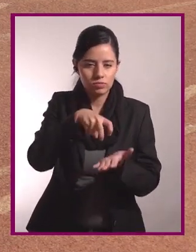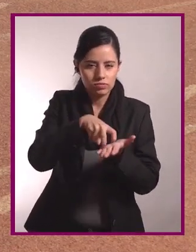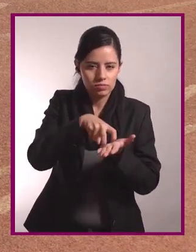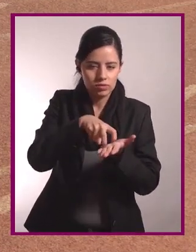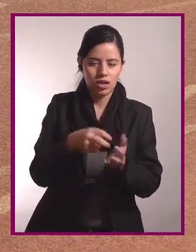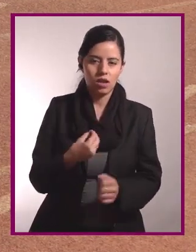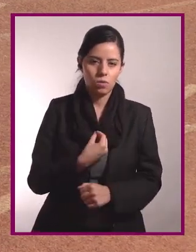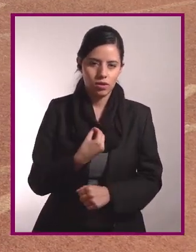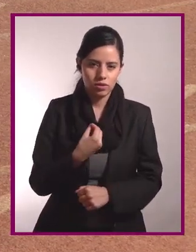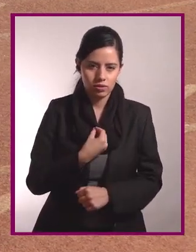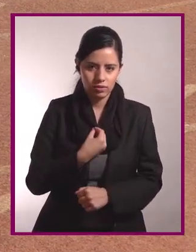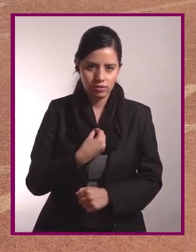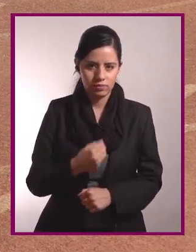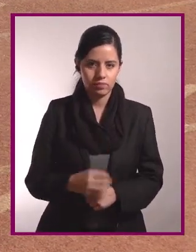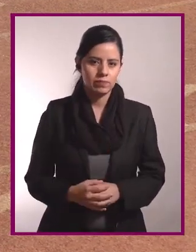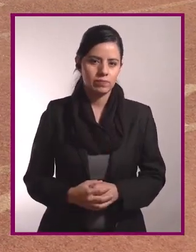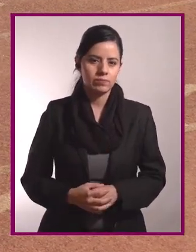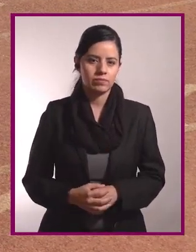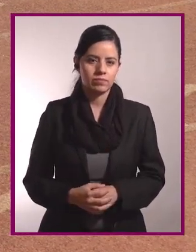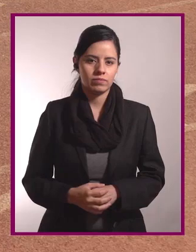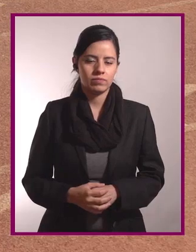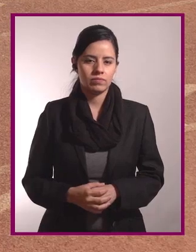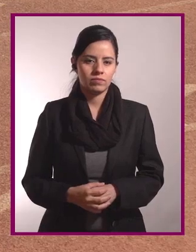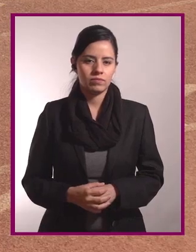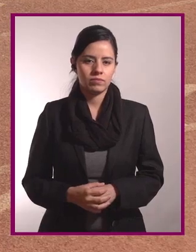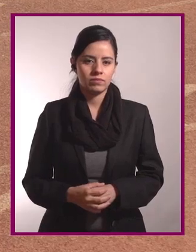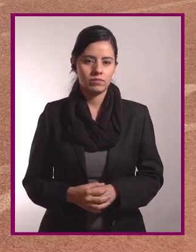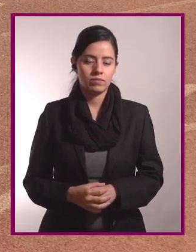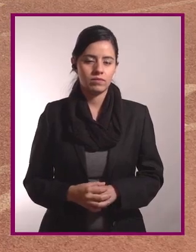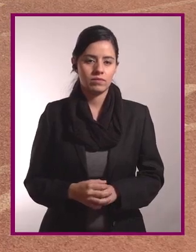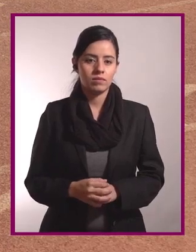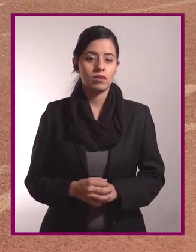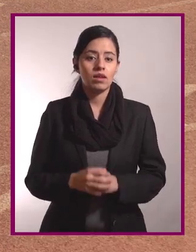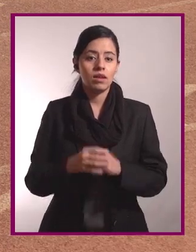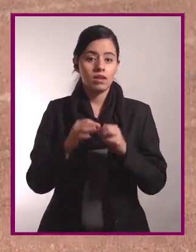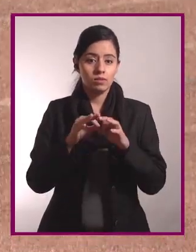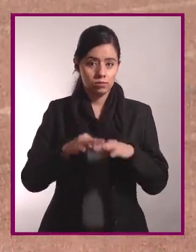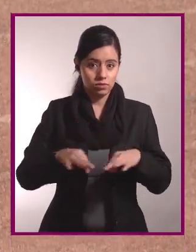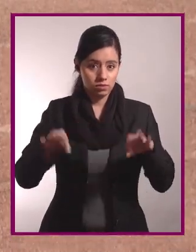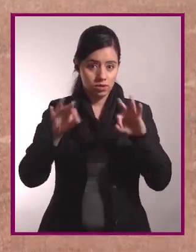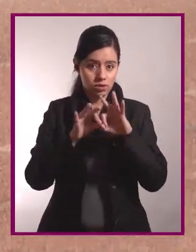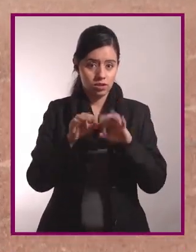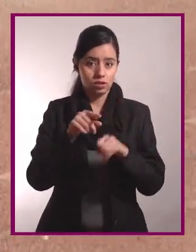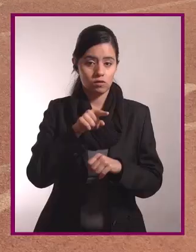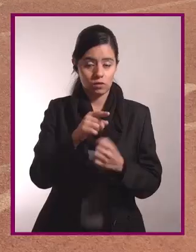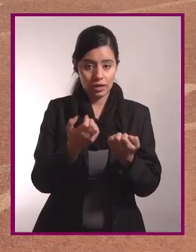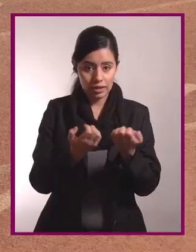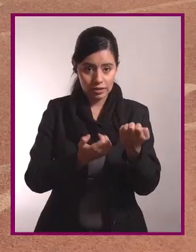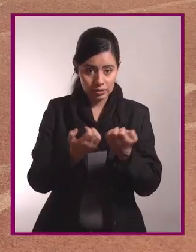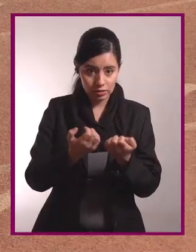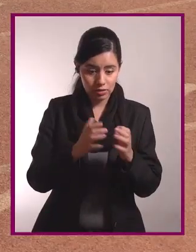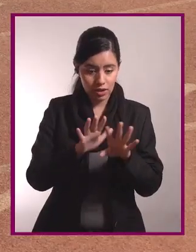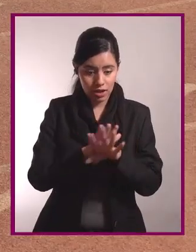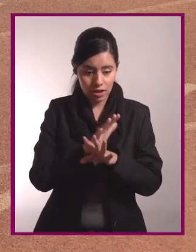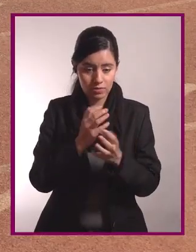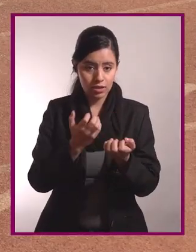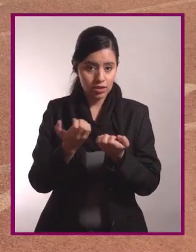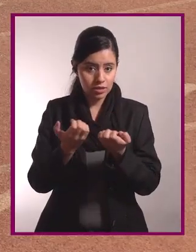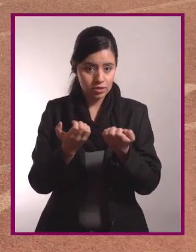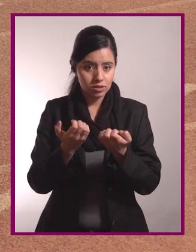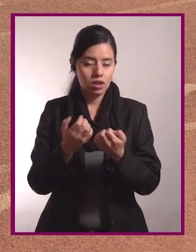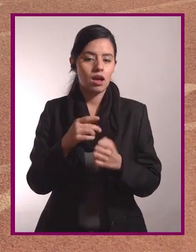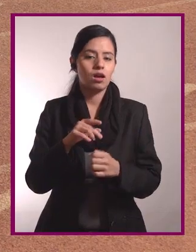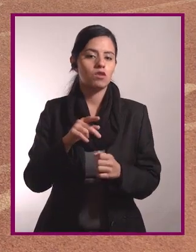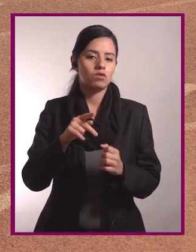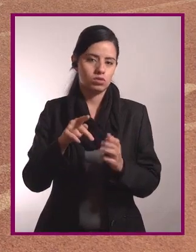o dos segundos abajo y mantenemos esa tensión muscular. Subimos. Pero es importante que